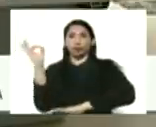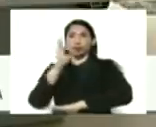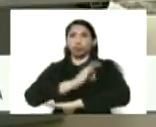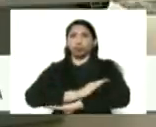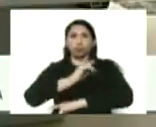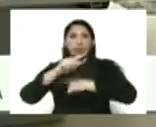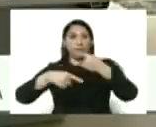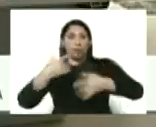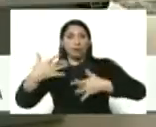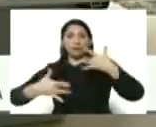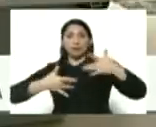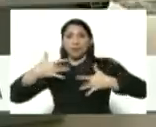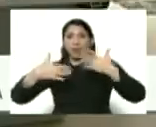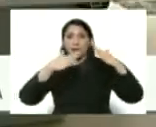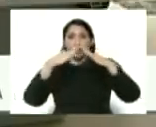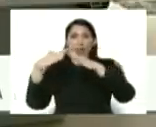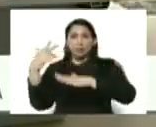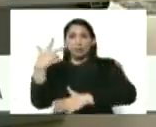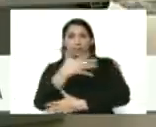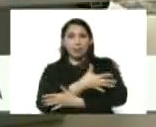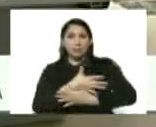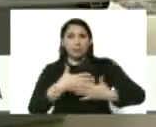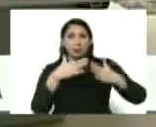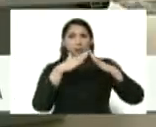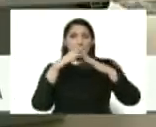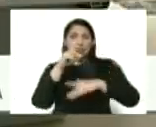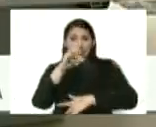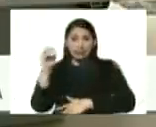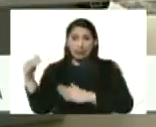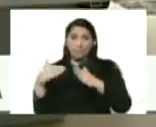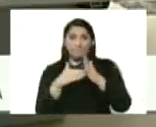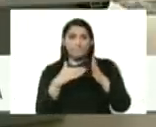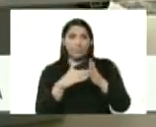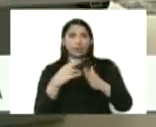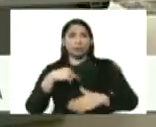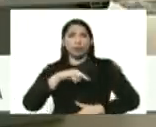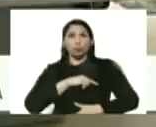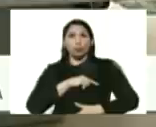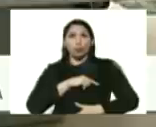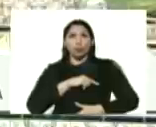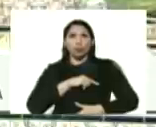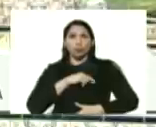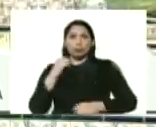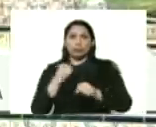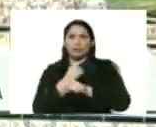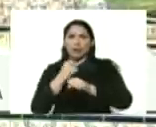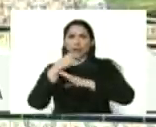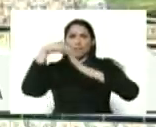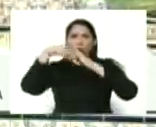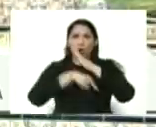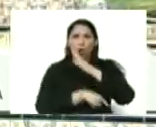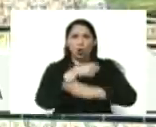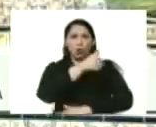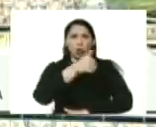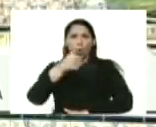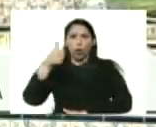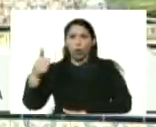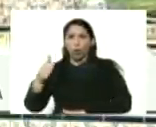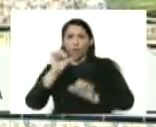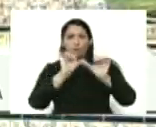acto de la vivienda, 3 millones 100 mil, nos ponemos a trabajar a fondo cada detalle, cada sector.